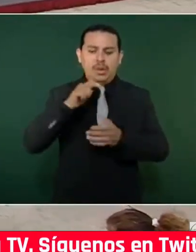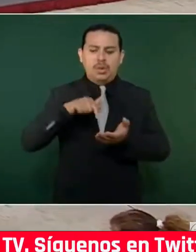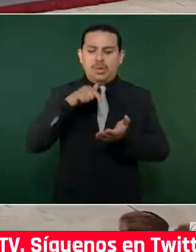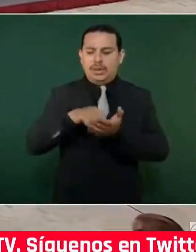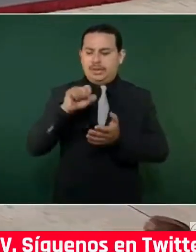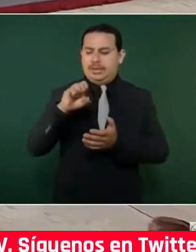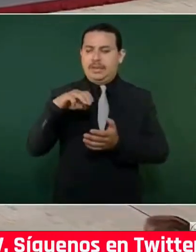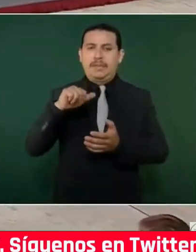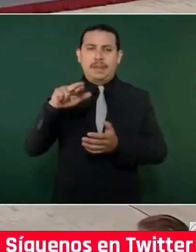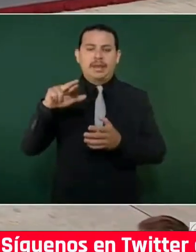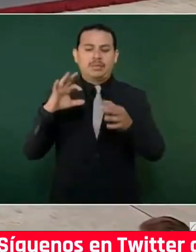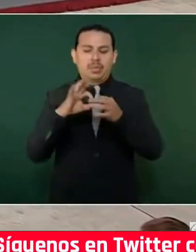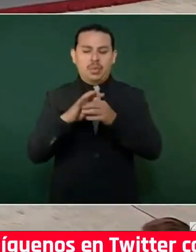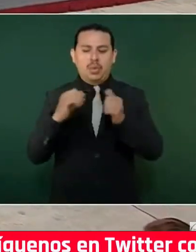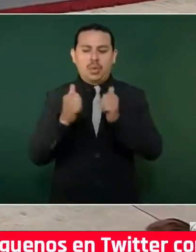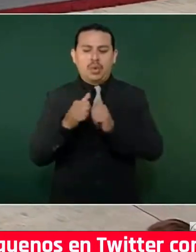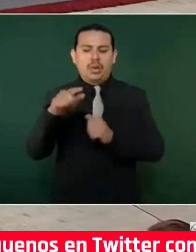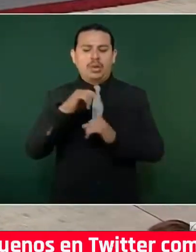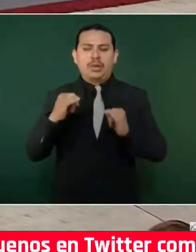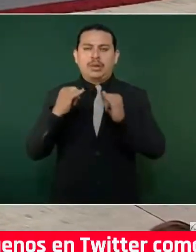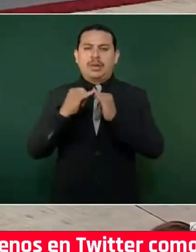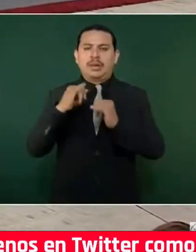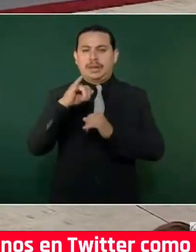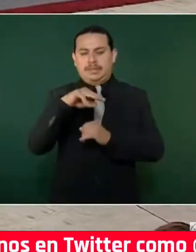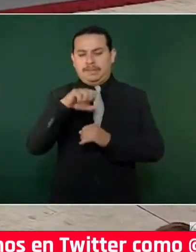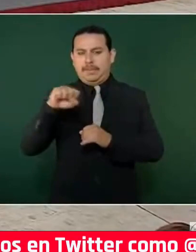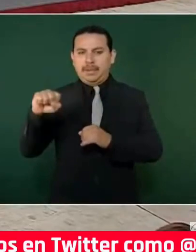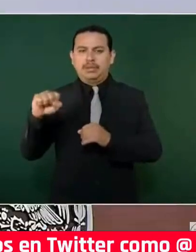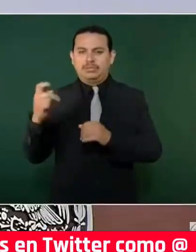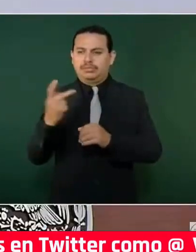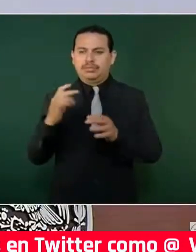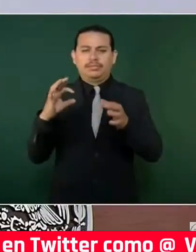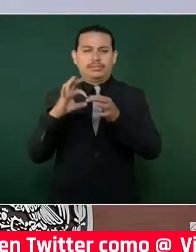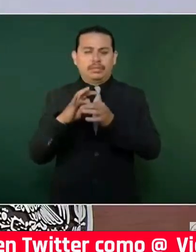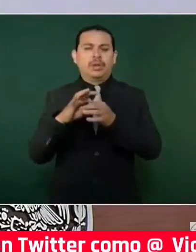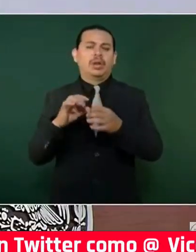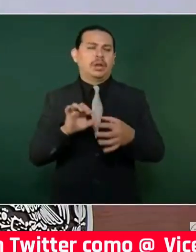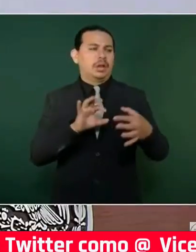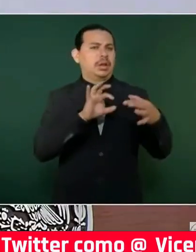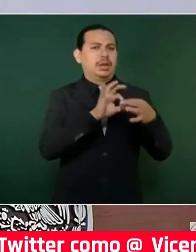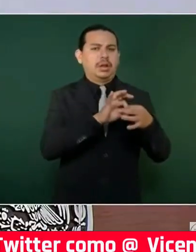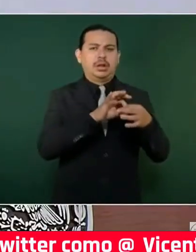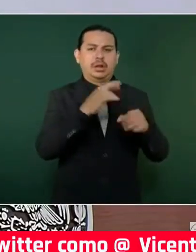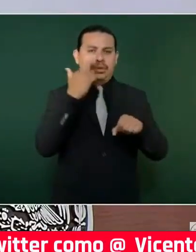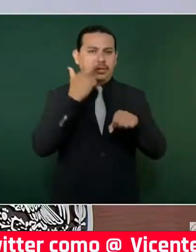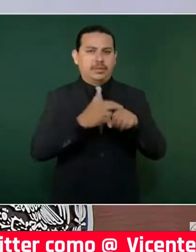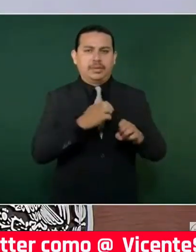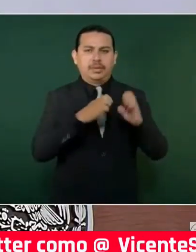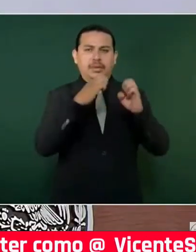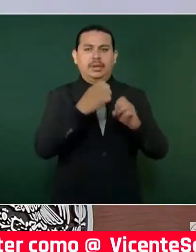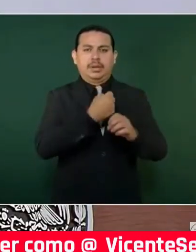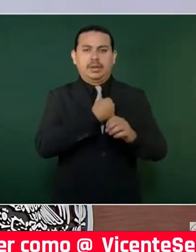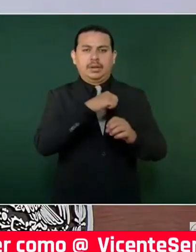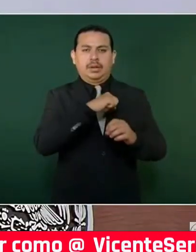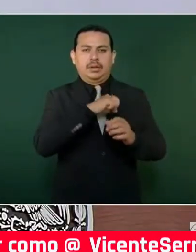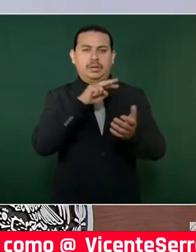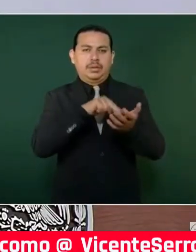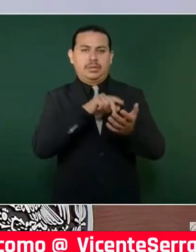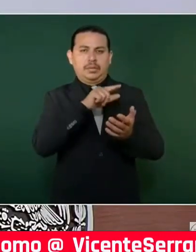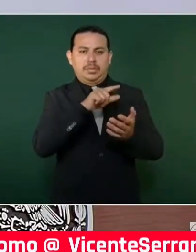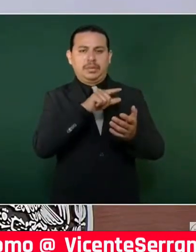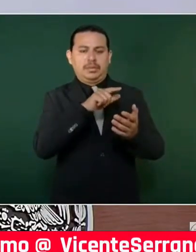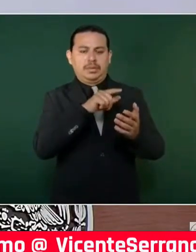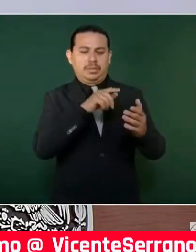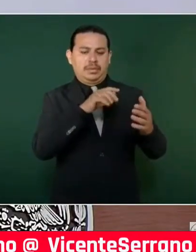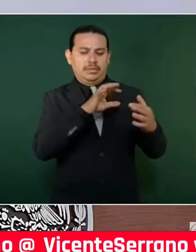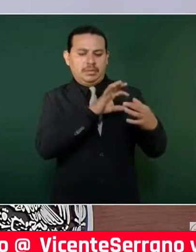de Marina junto con el Instituto del Seguro Social y con la Secretaría de Salud de los 17 estados